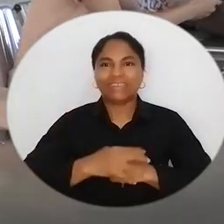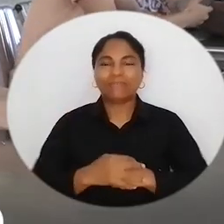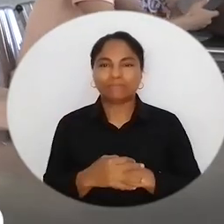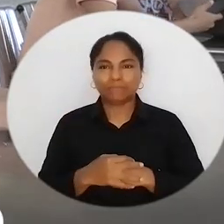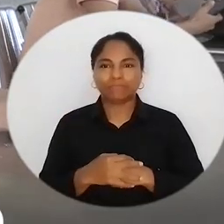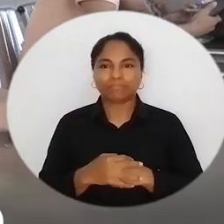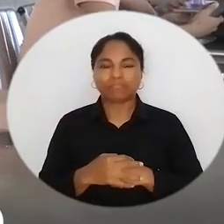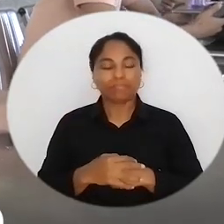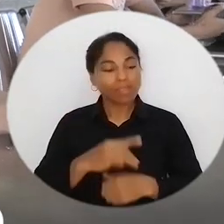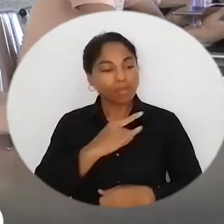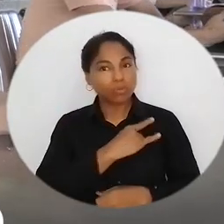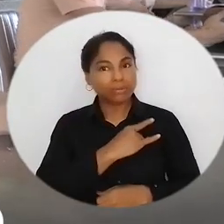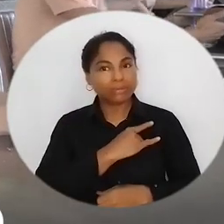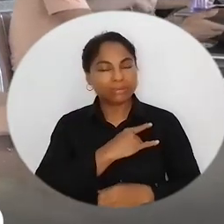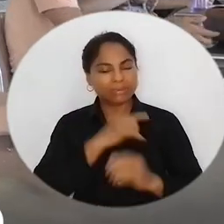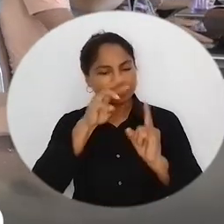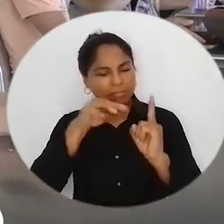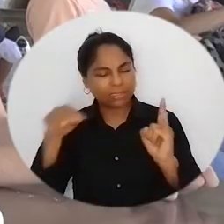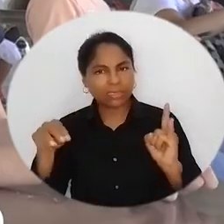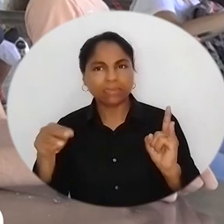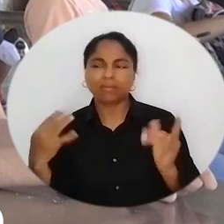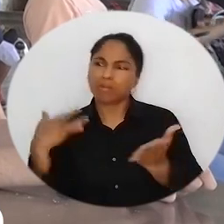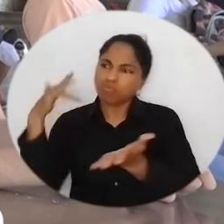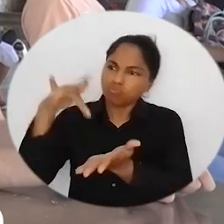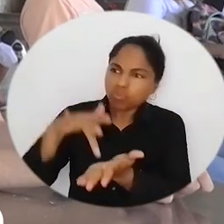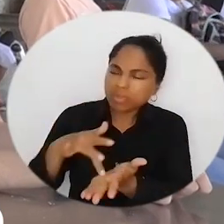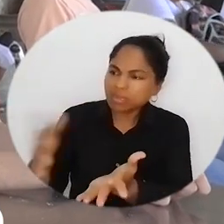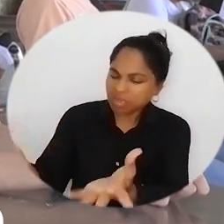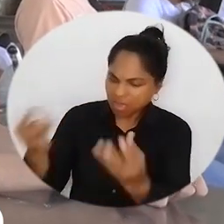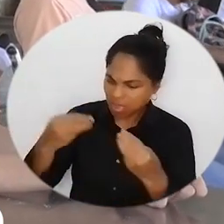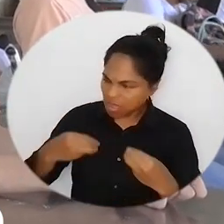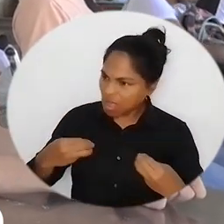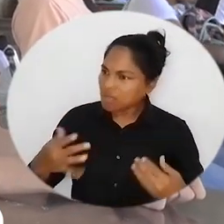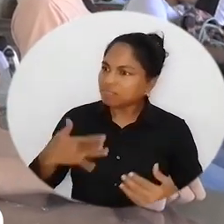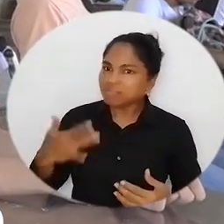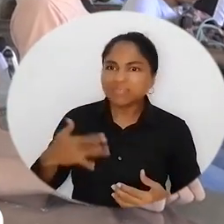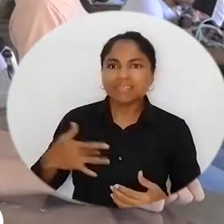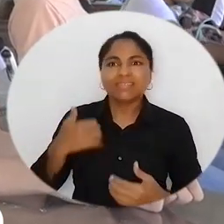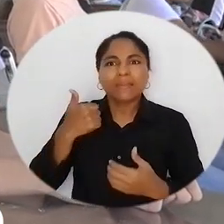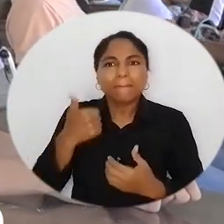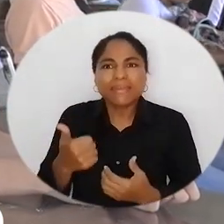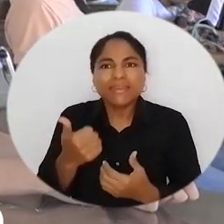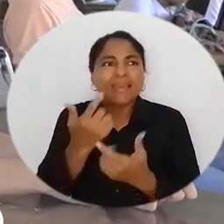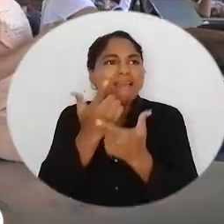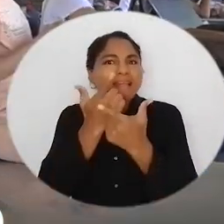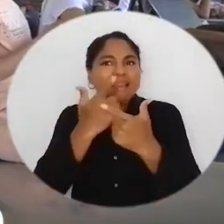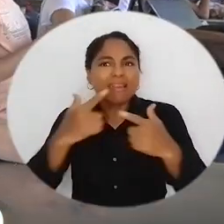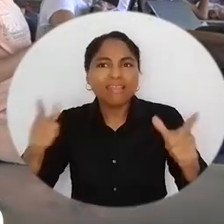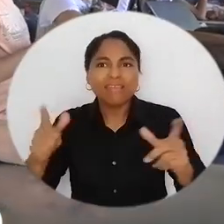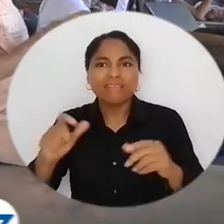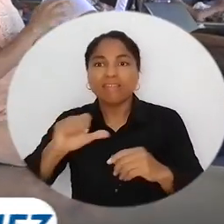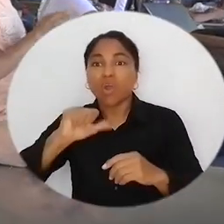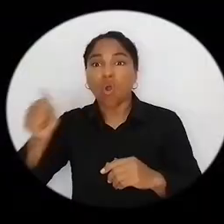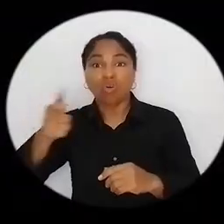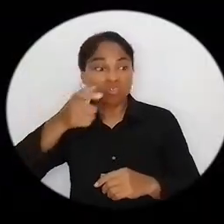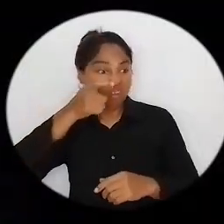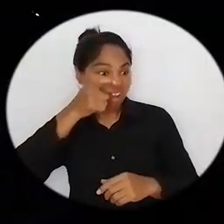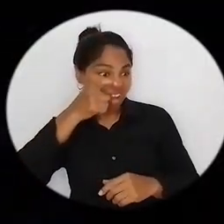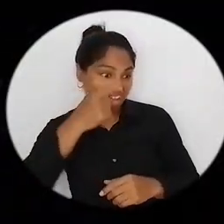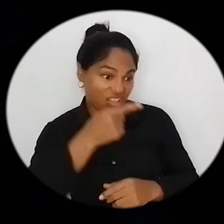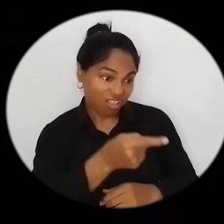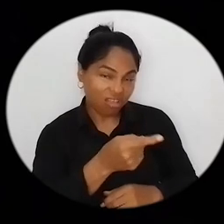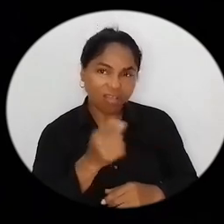La universidad sinceramente me parece un lugar donde uno se siente bien, donde uno se puede sentir libre, donde uno no tiene que estar